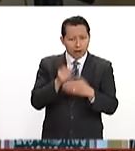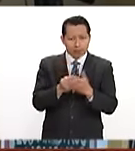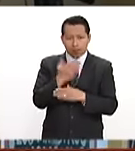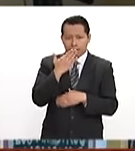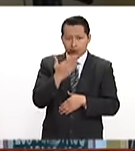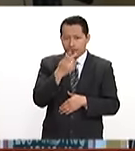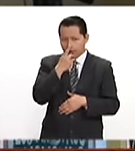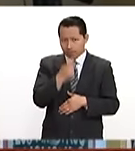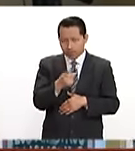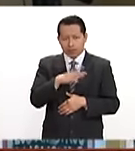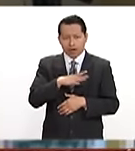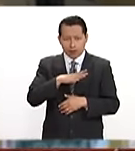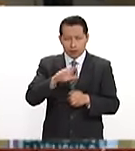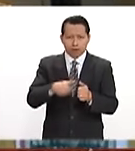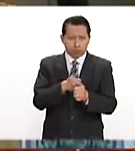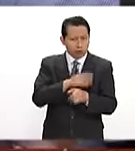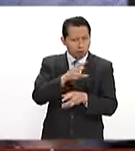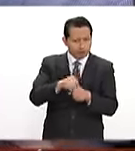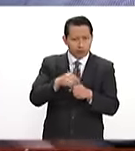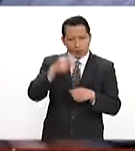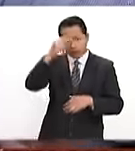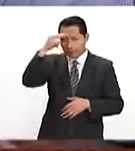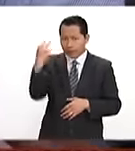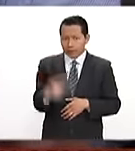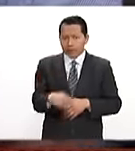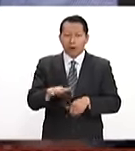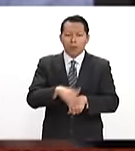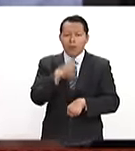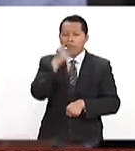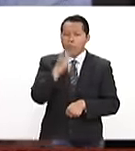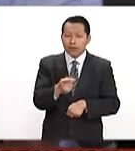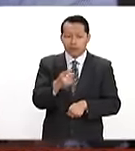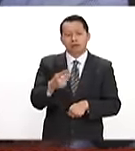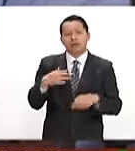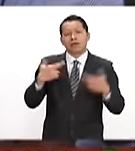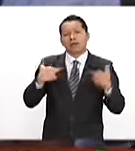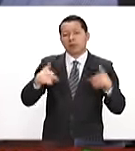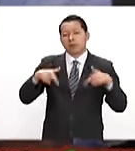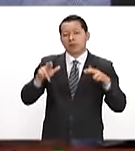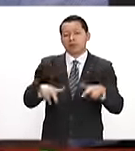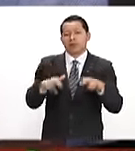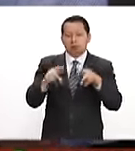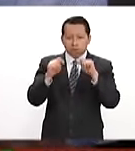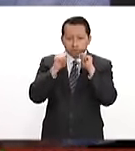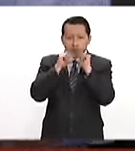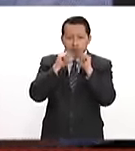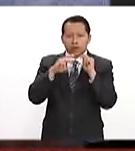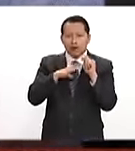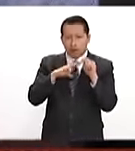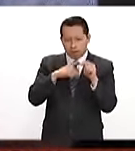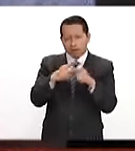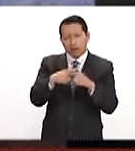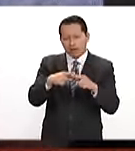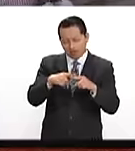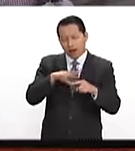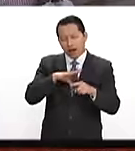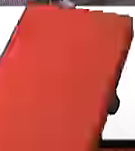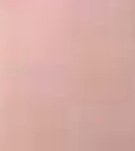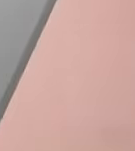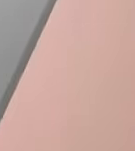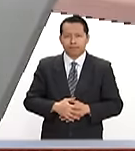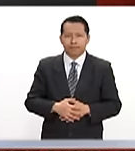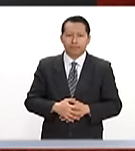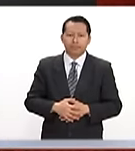que contará con el respaldo de todo el pueblo de México porque dijo, él nos representa independientemente de las diferencias que se puedan tener.